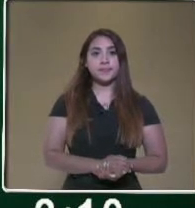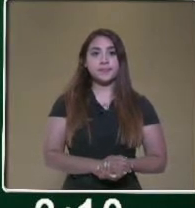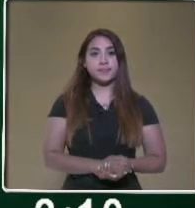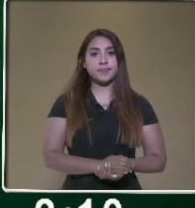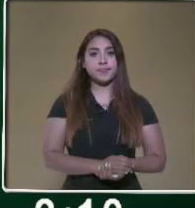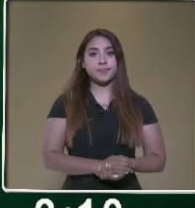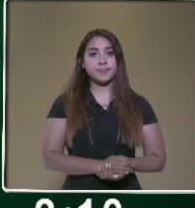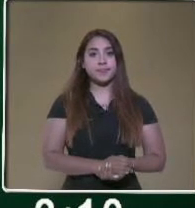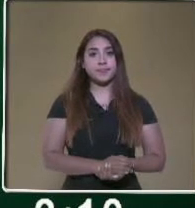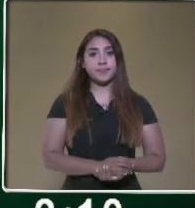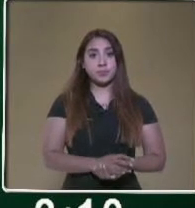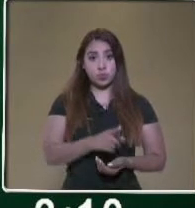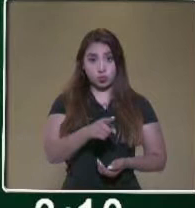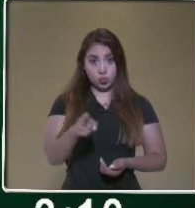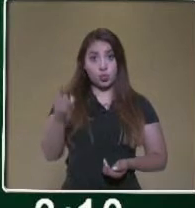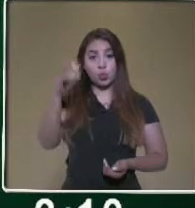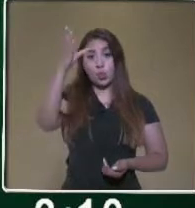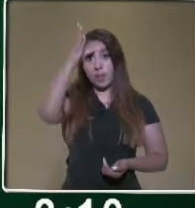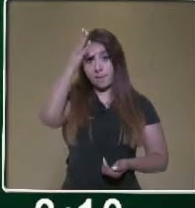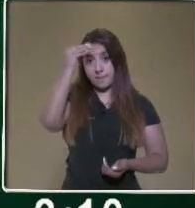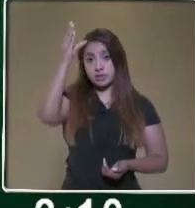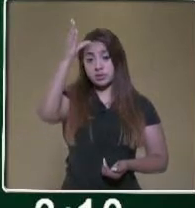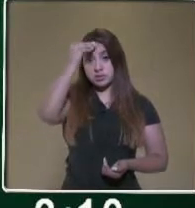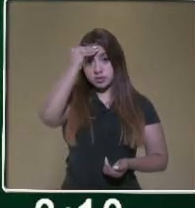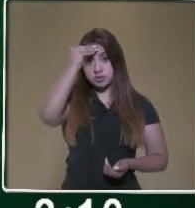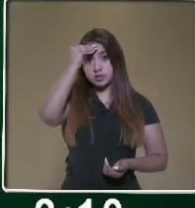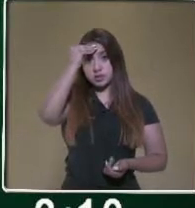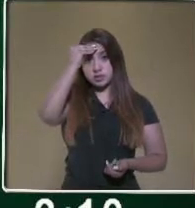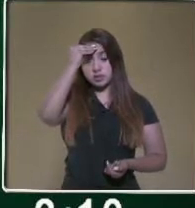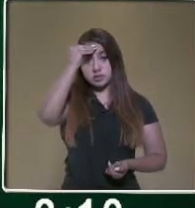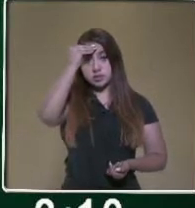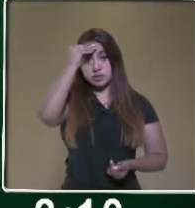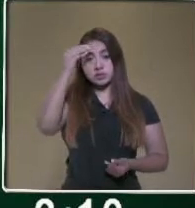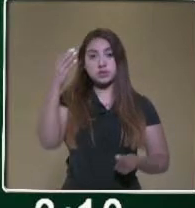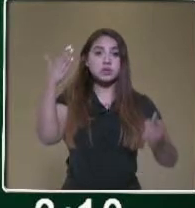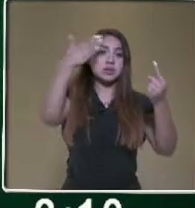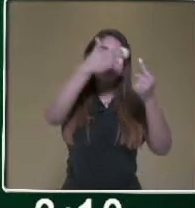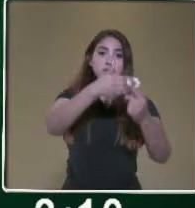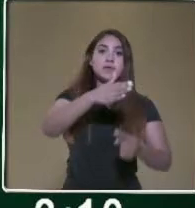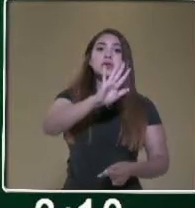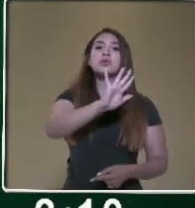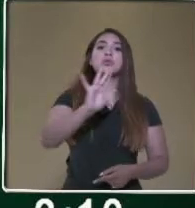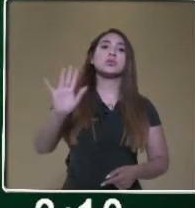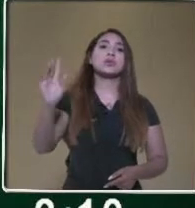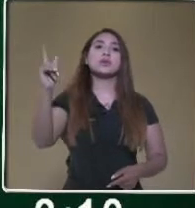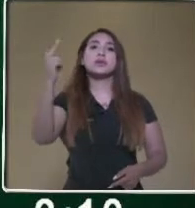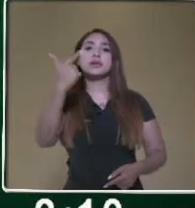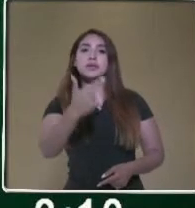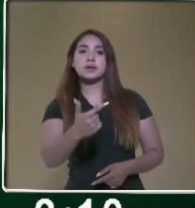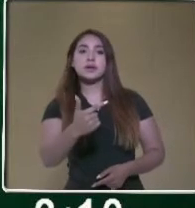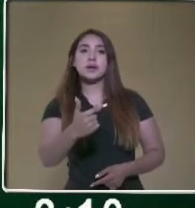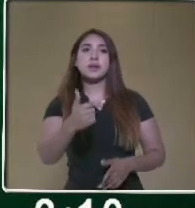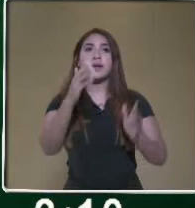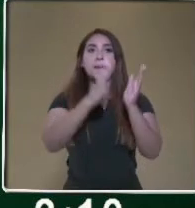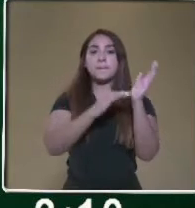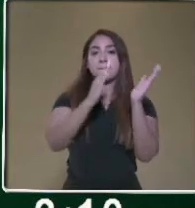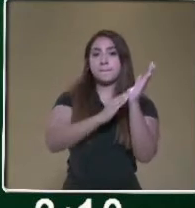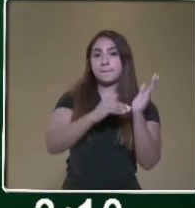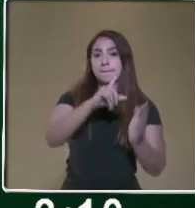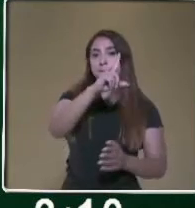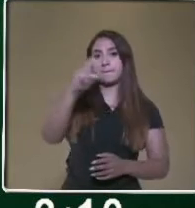Esto lo aprendiste en el desafío 57 de tu libro, en la página 107. ¿Ok?